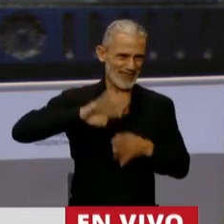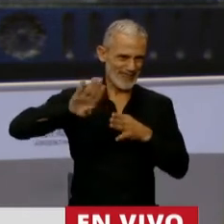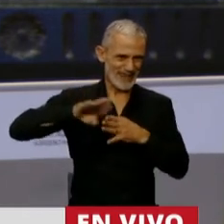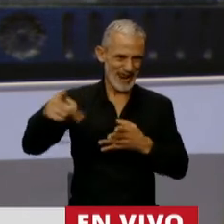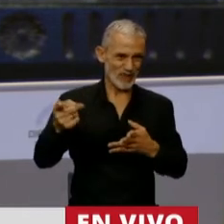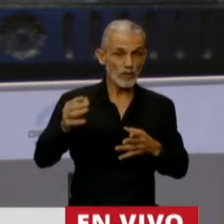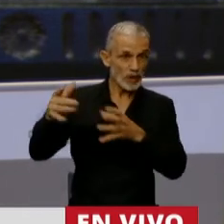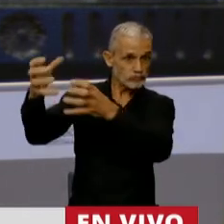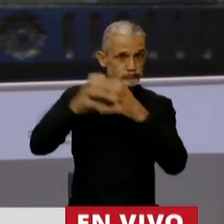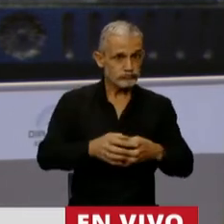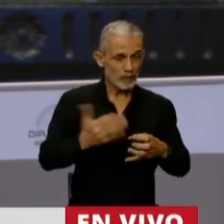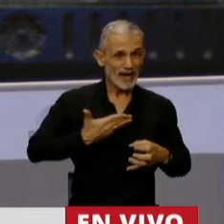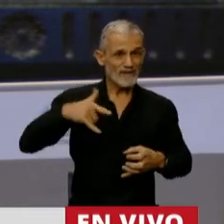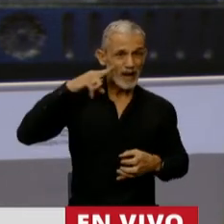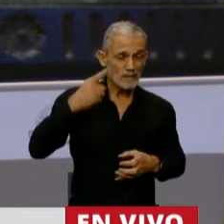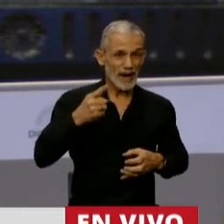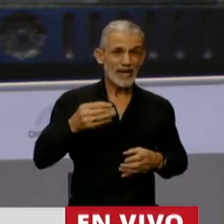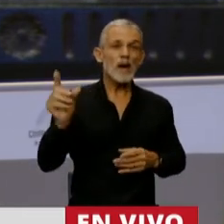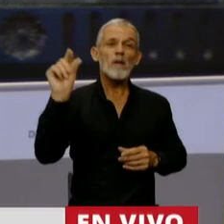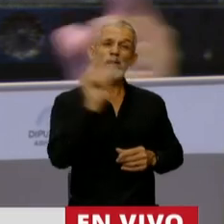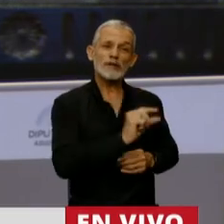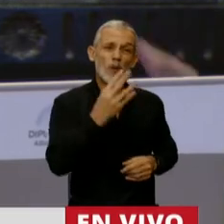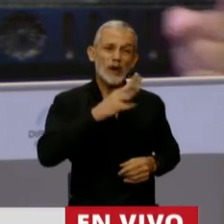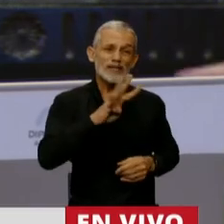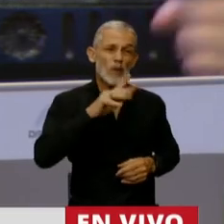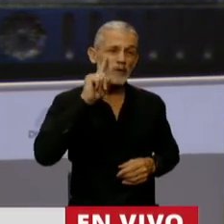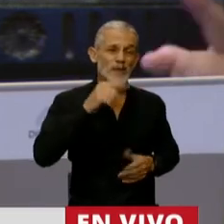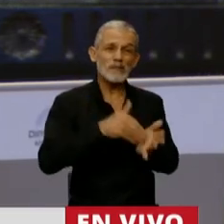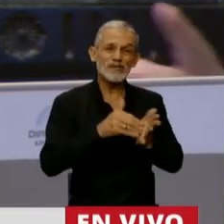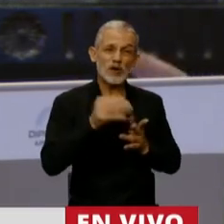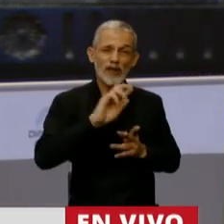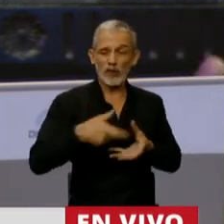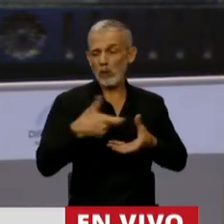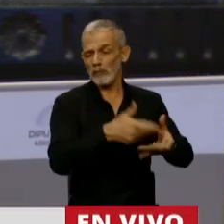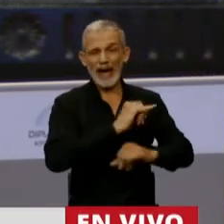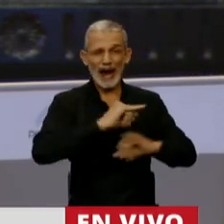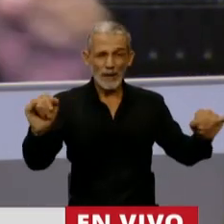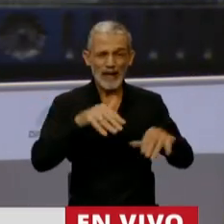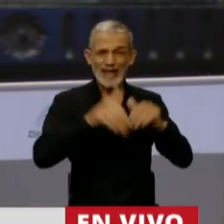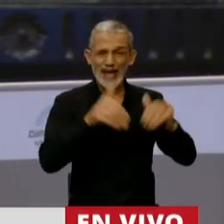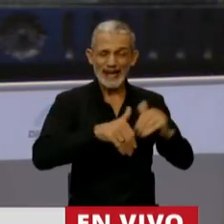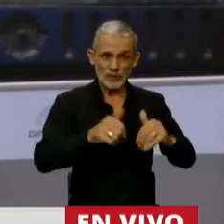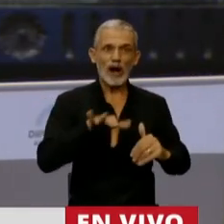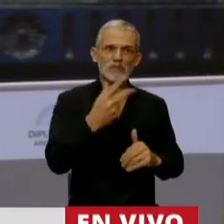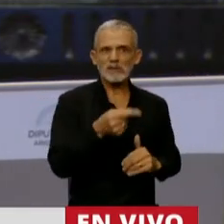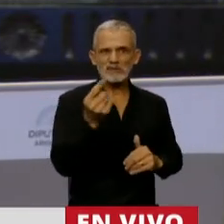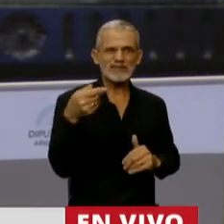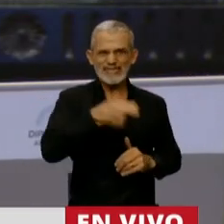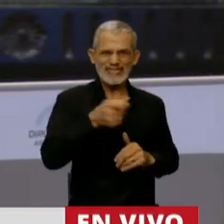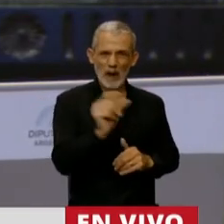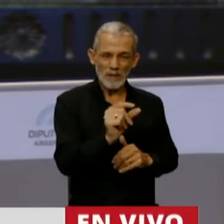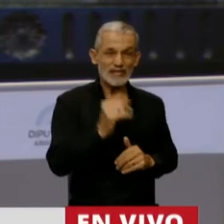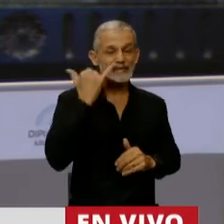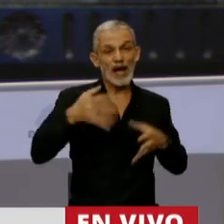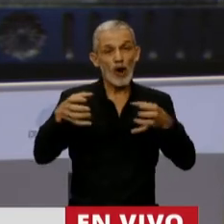Internacional que vino, le prestó 44.000 millones de dólares a Mauricio Macri para financiar su campaña electoral y por ese simple hecho